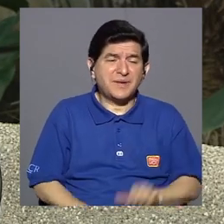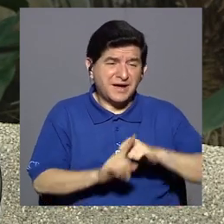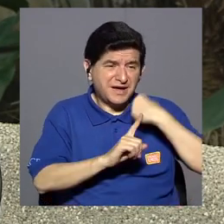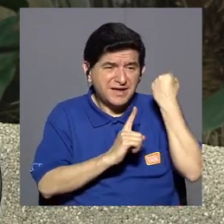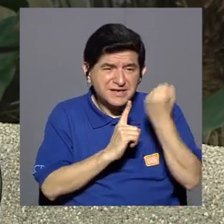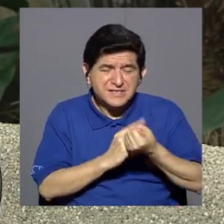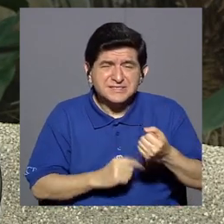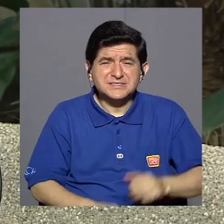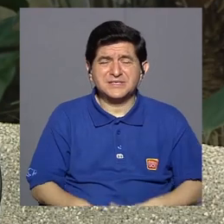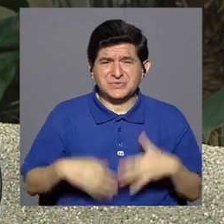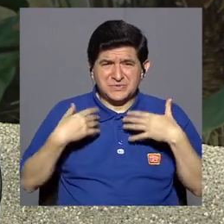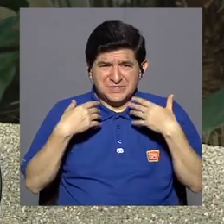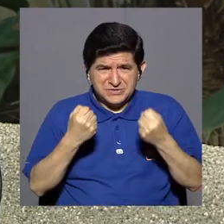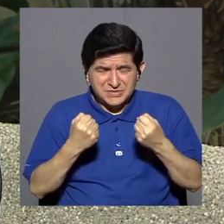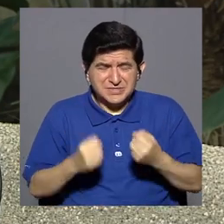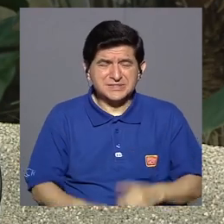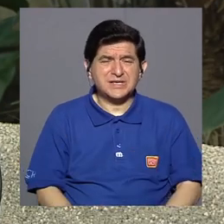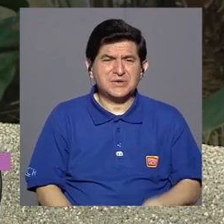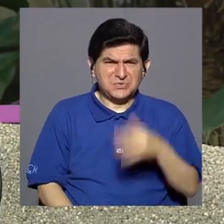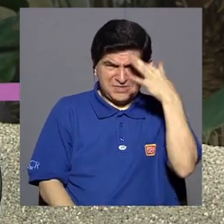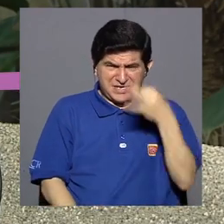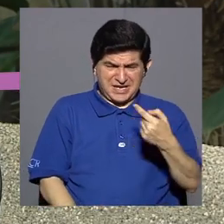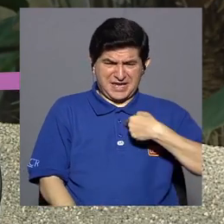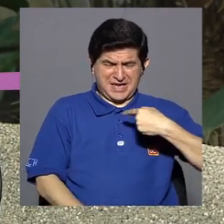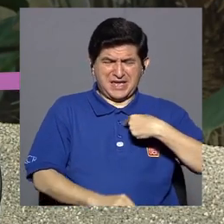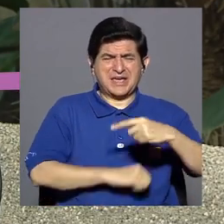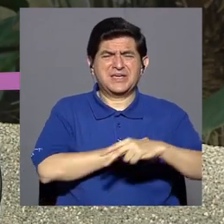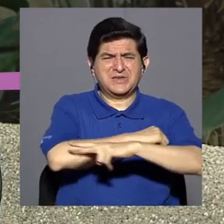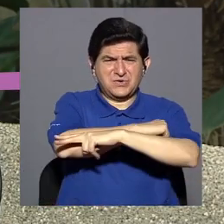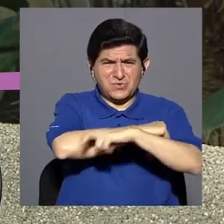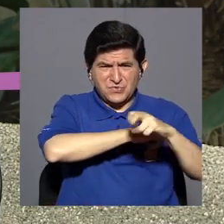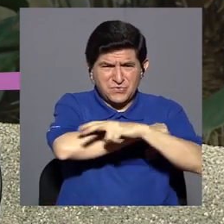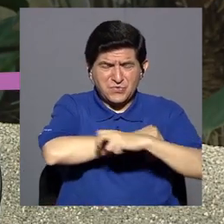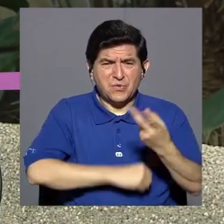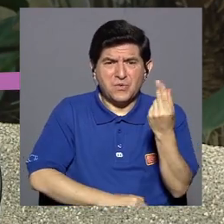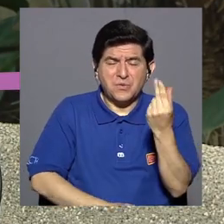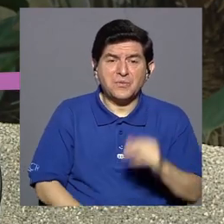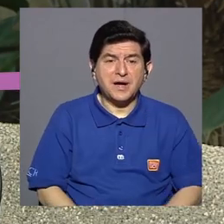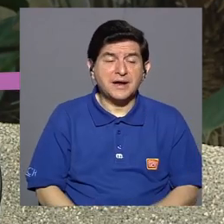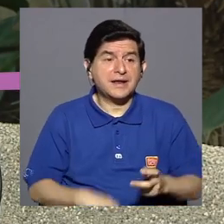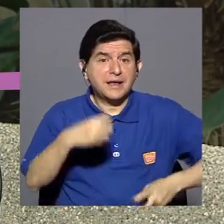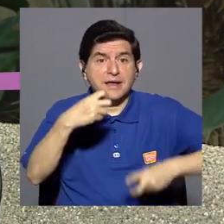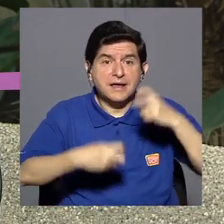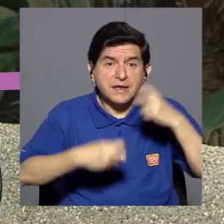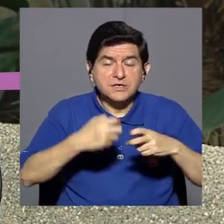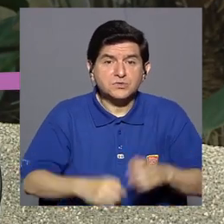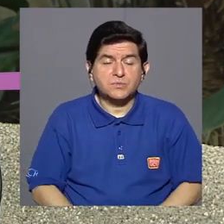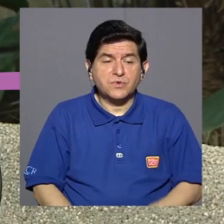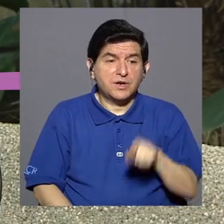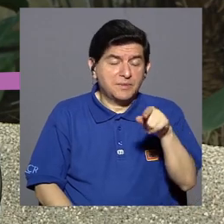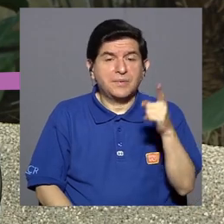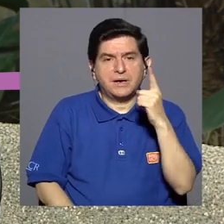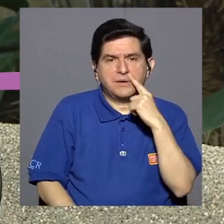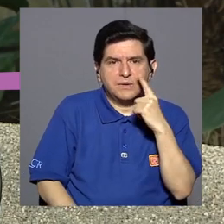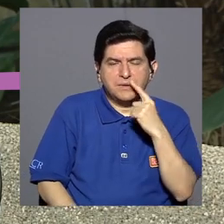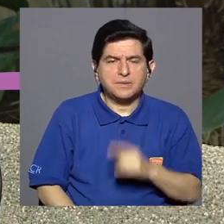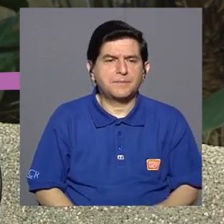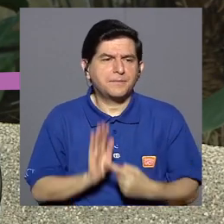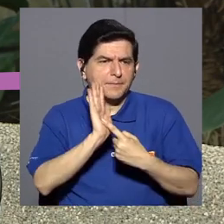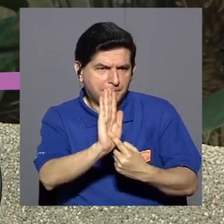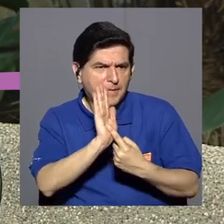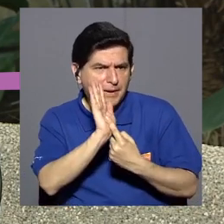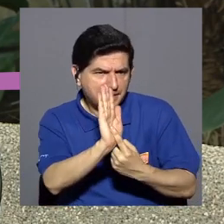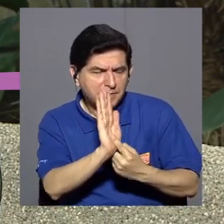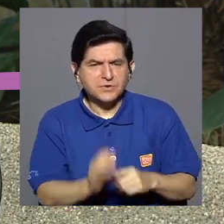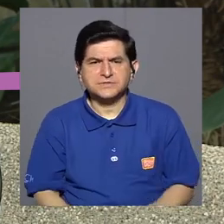demenciado considera que yo le estoy robando el dinero y comienzo a generar un problema con papá y tratar de